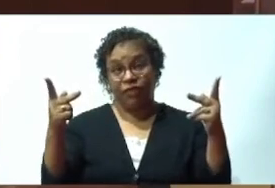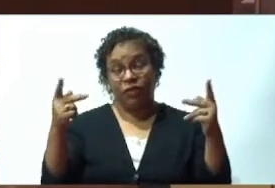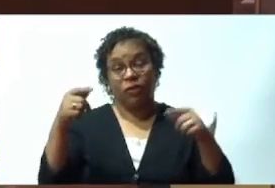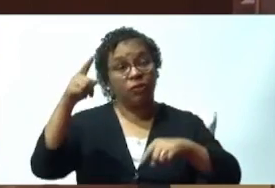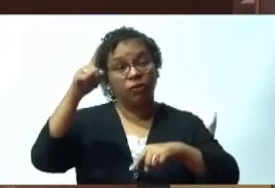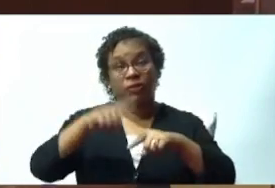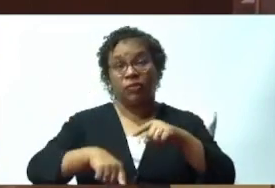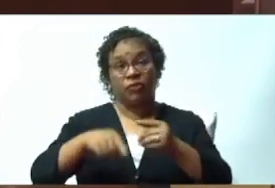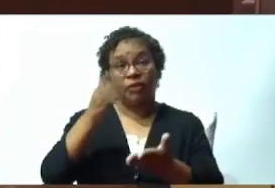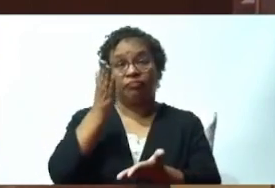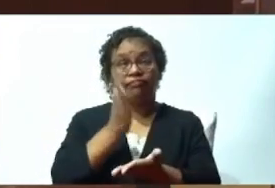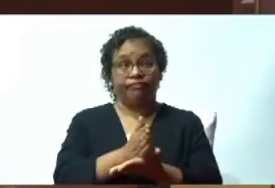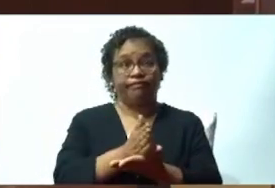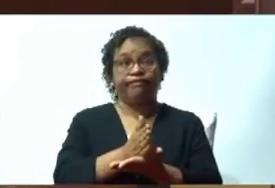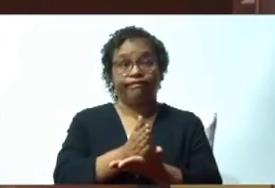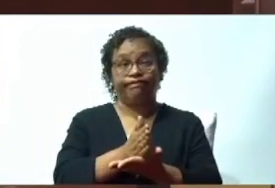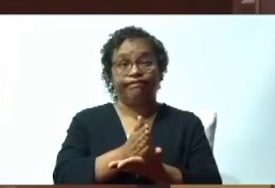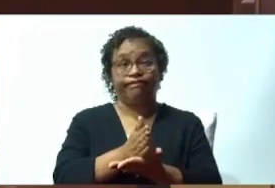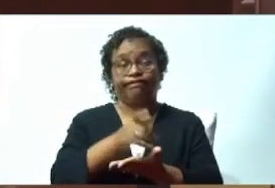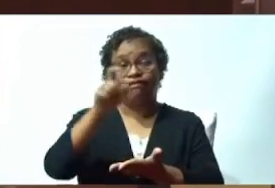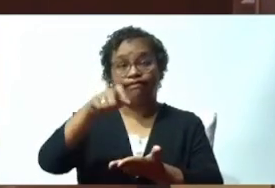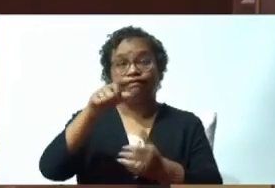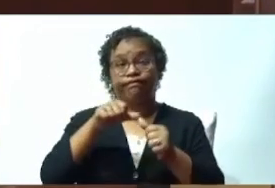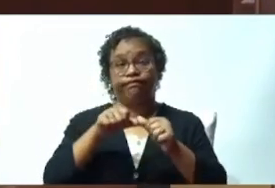situación personal de alguien.